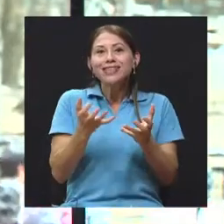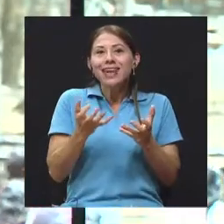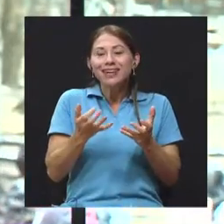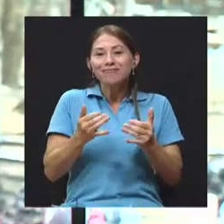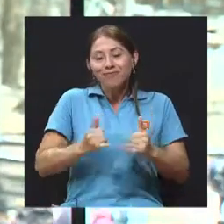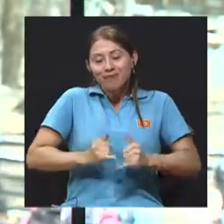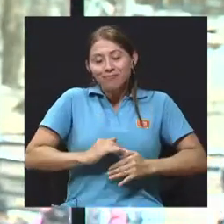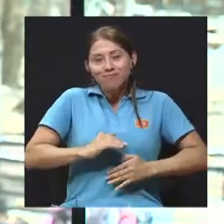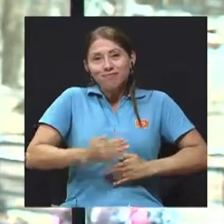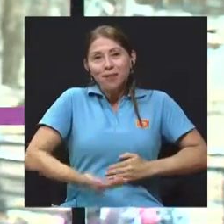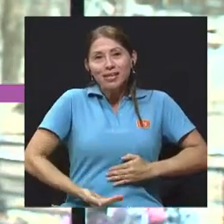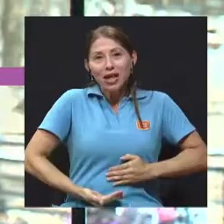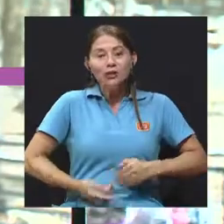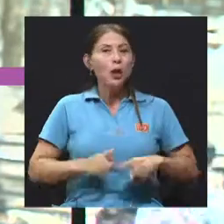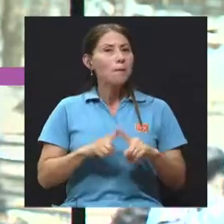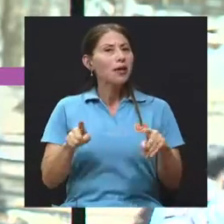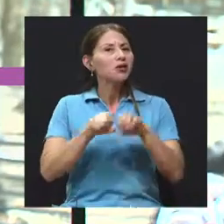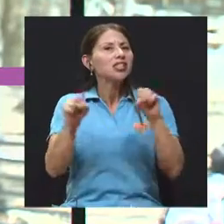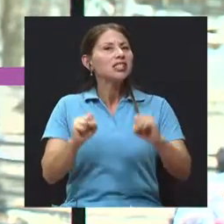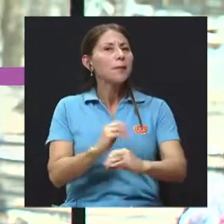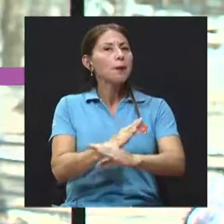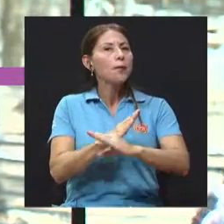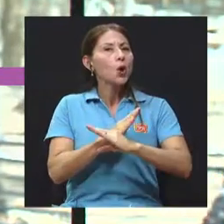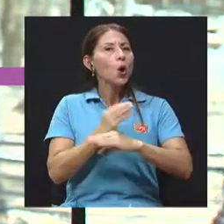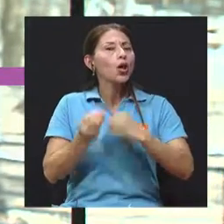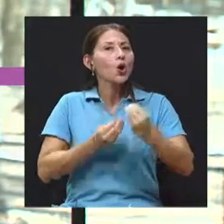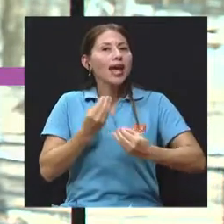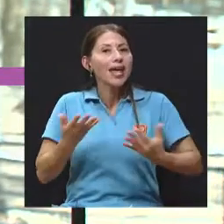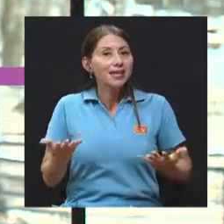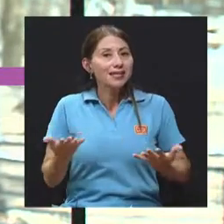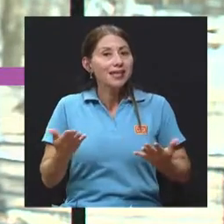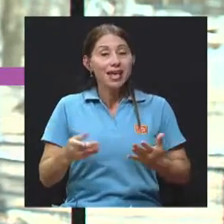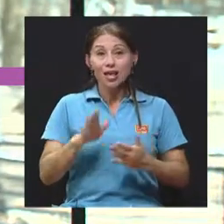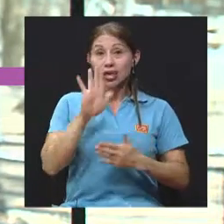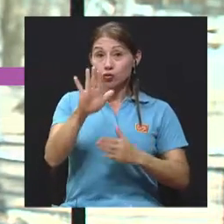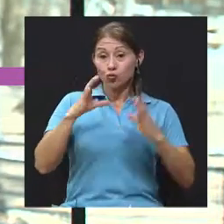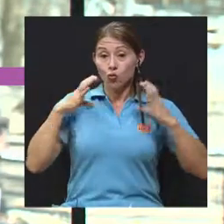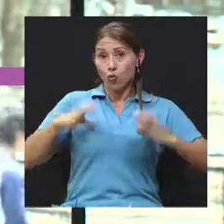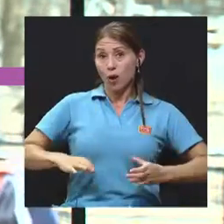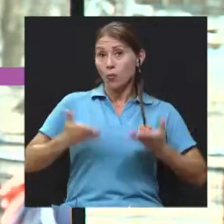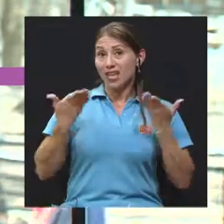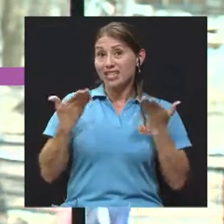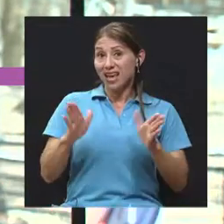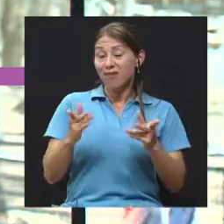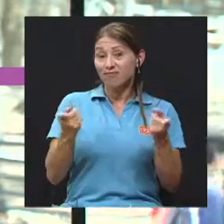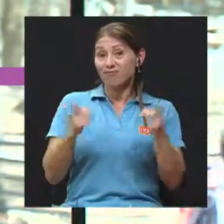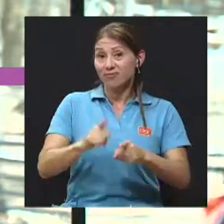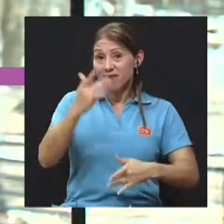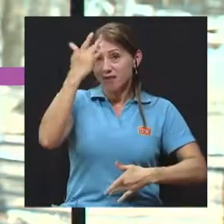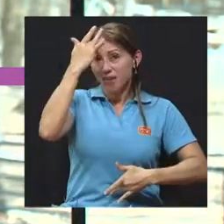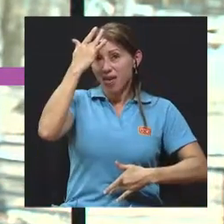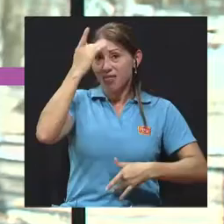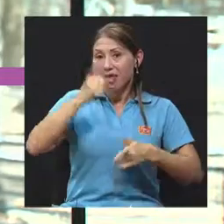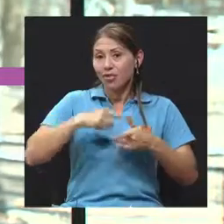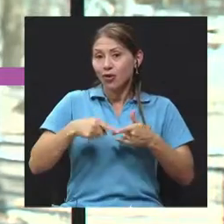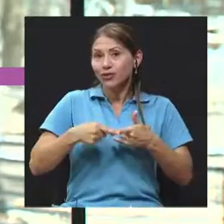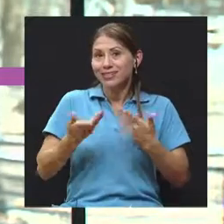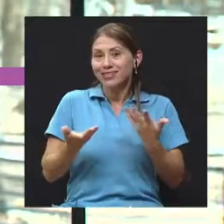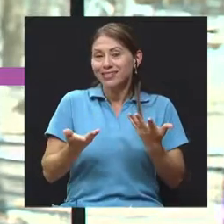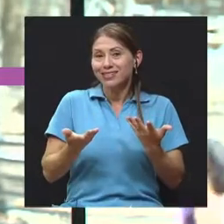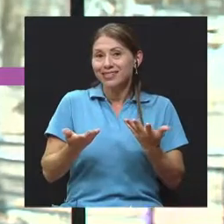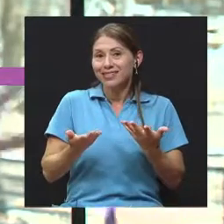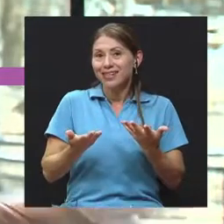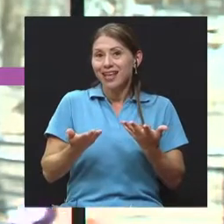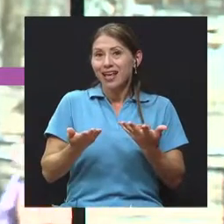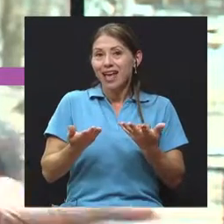Pero del punto de vista del sistema inmunológico, es ponerle a un cuerpo que ya tiene un sistema inmunológico alterado, ya hay algo extraño, ¿verdad? Porque ahí van